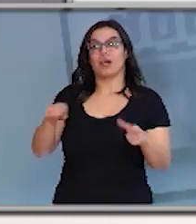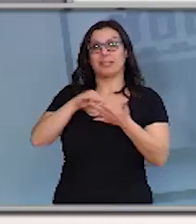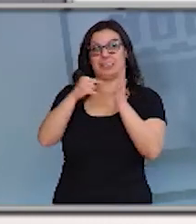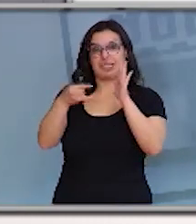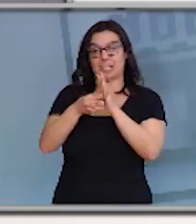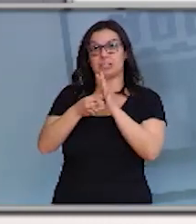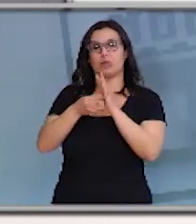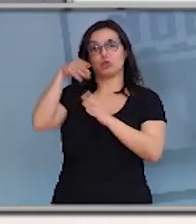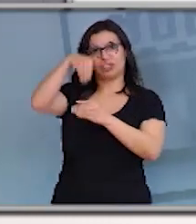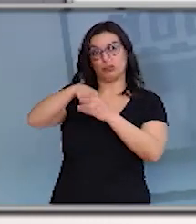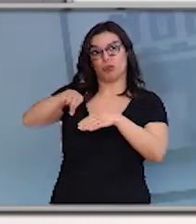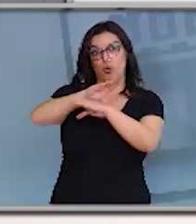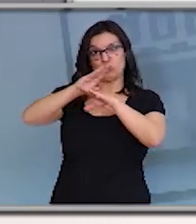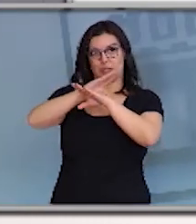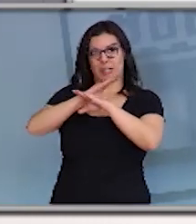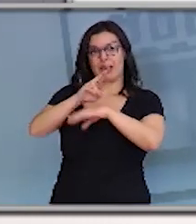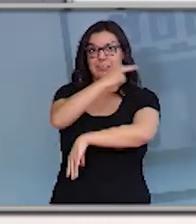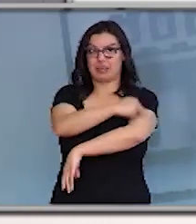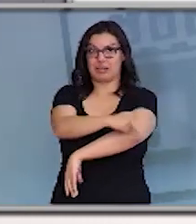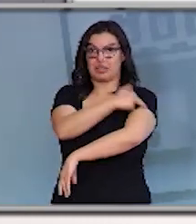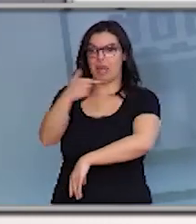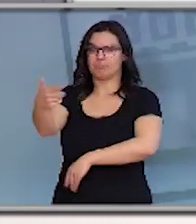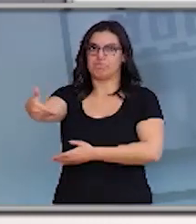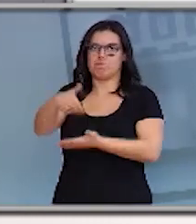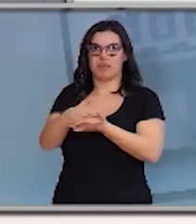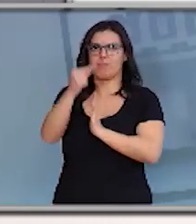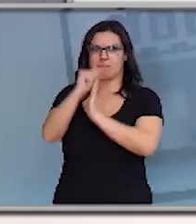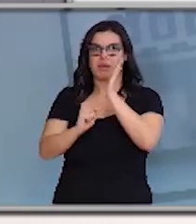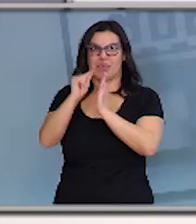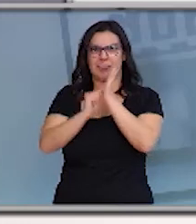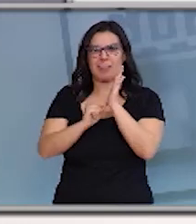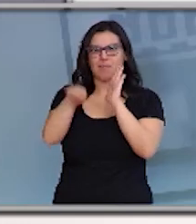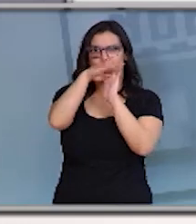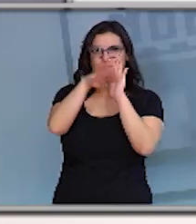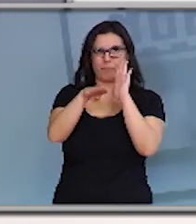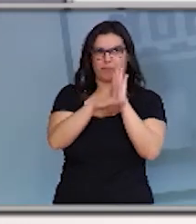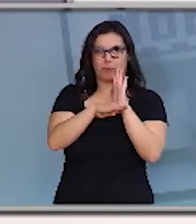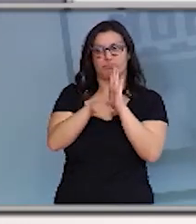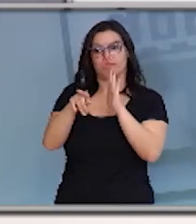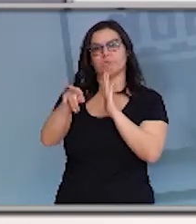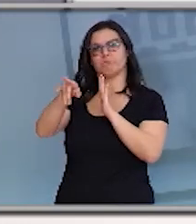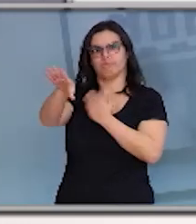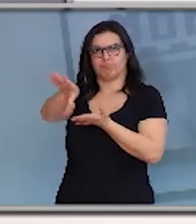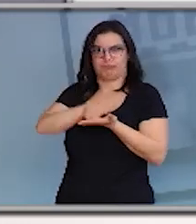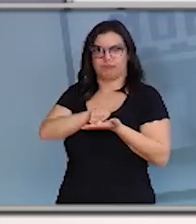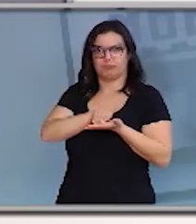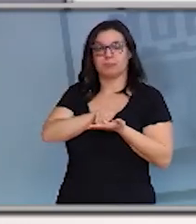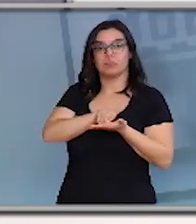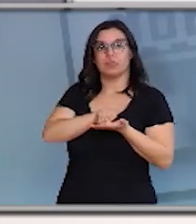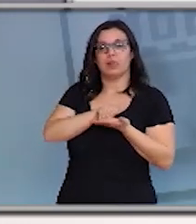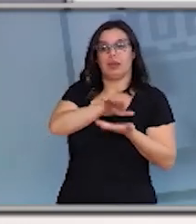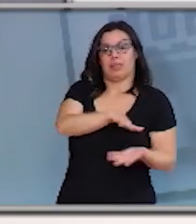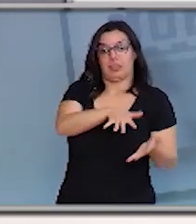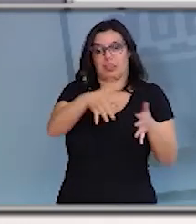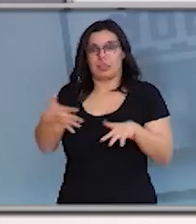Consejería de Sanidad, que reclaman unha serie de medidas para cuña aplicación necesitamos a habilitación